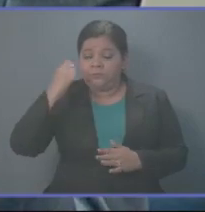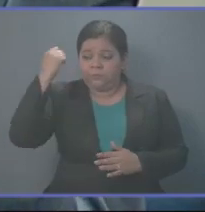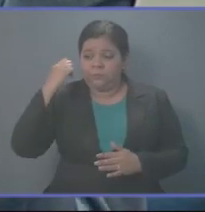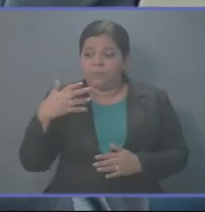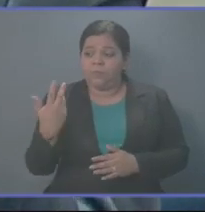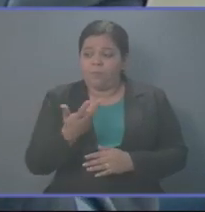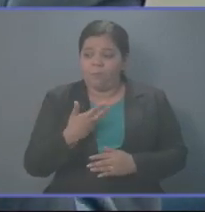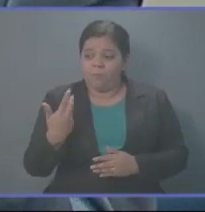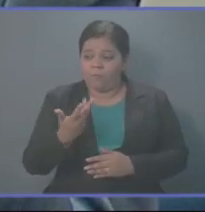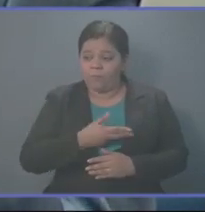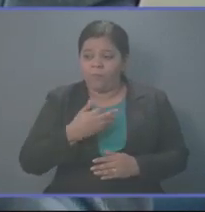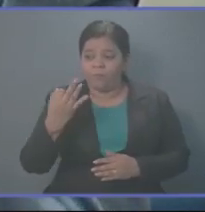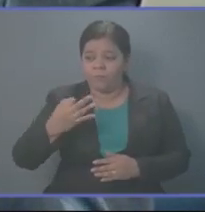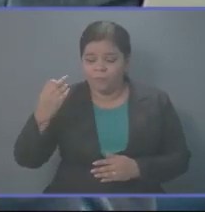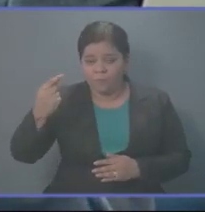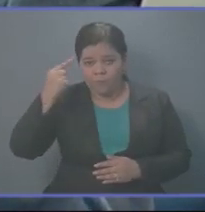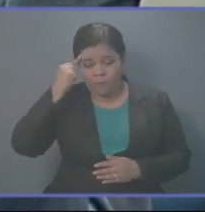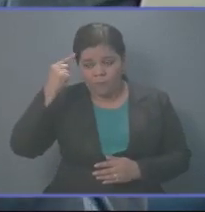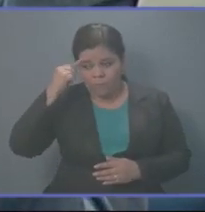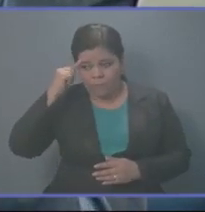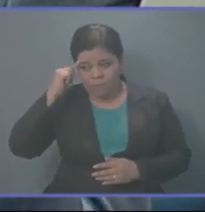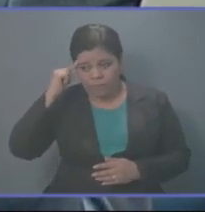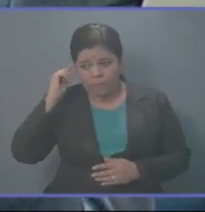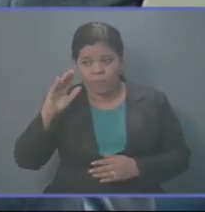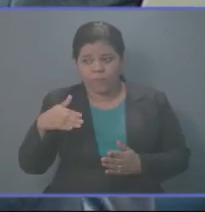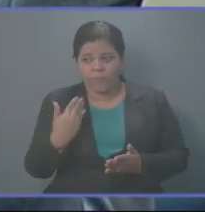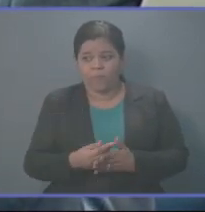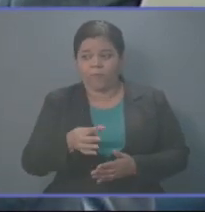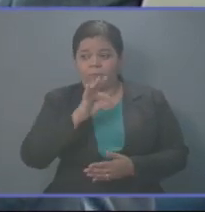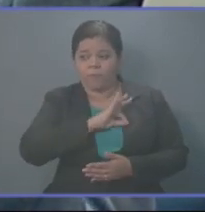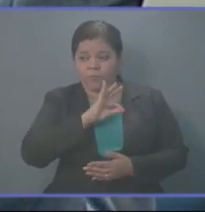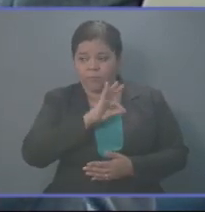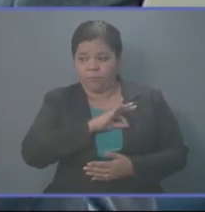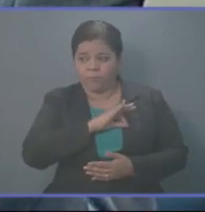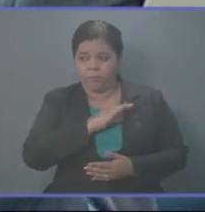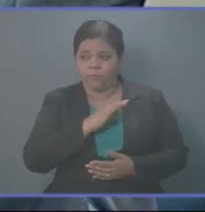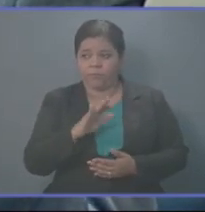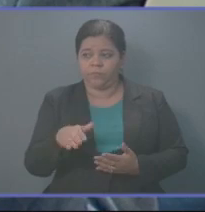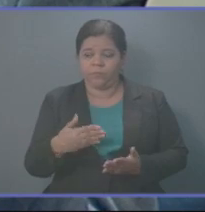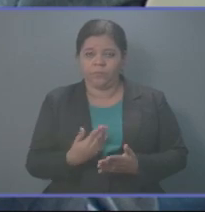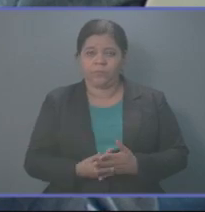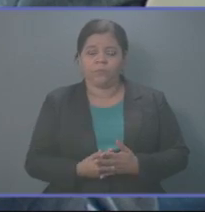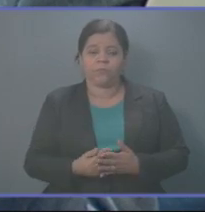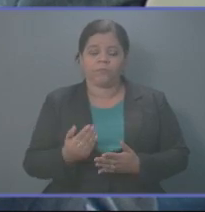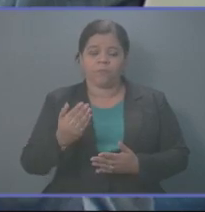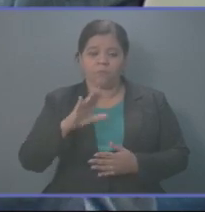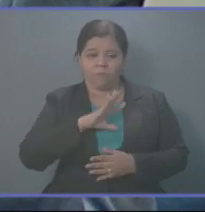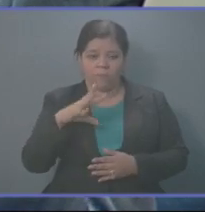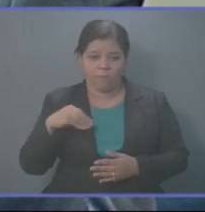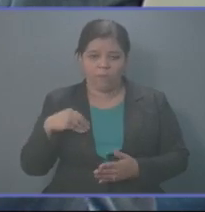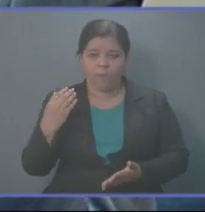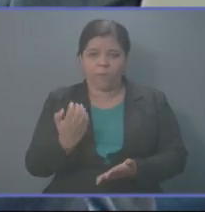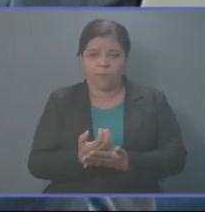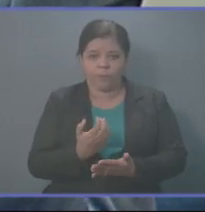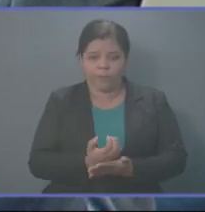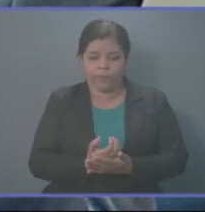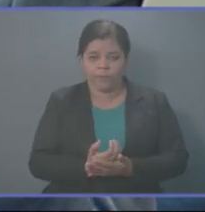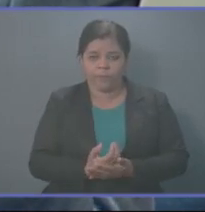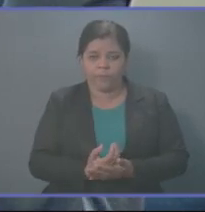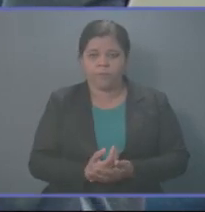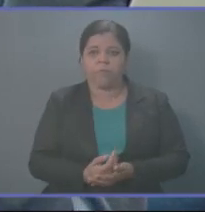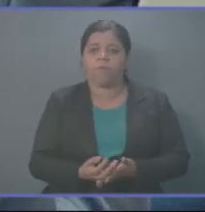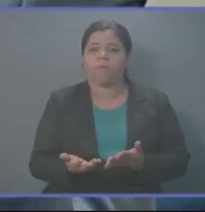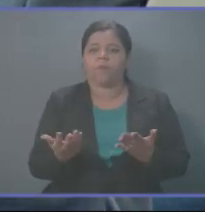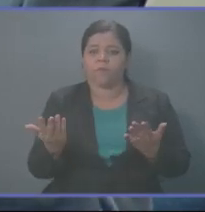es que tenemos que pensar que esto va a beneficiar la economía familiar va a